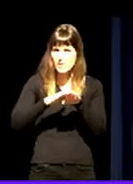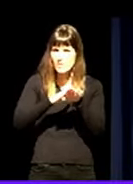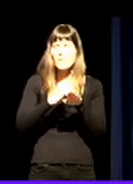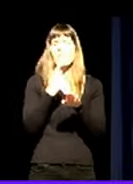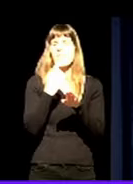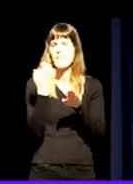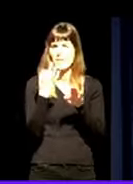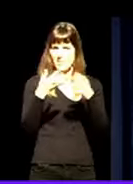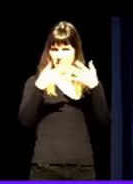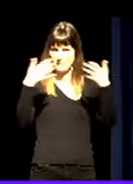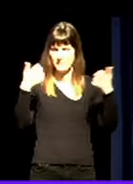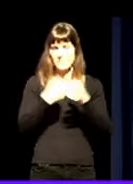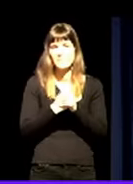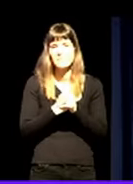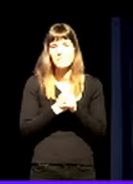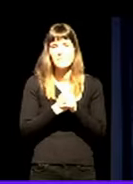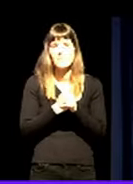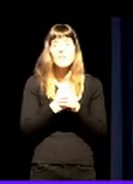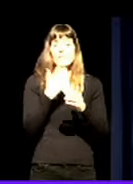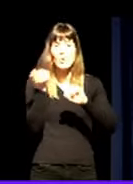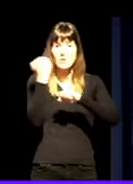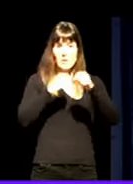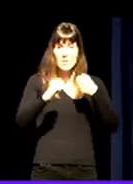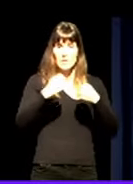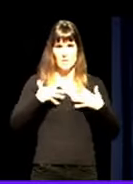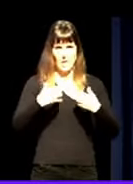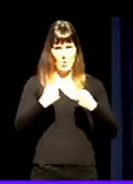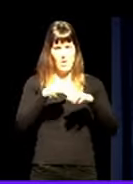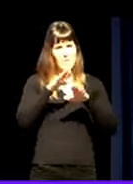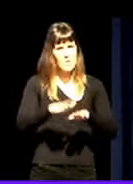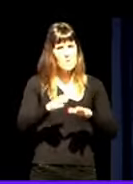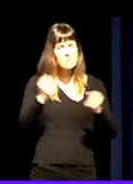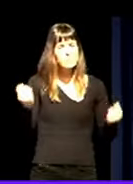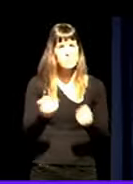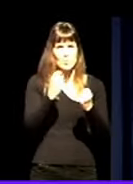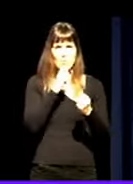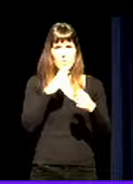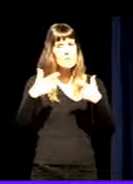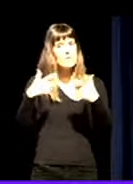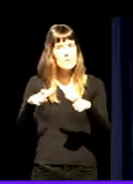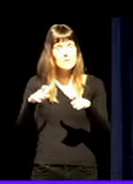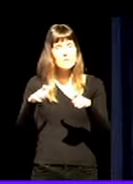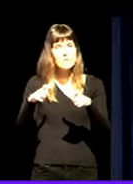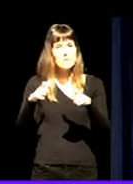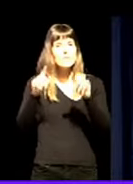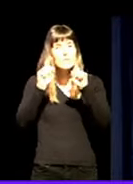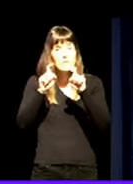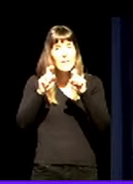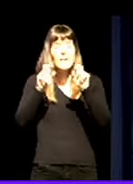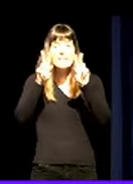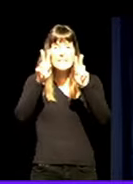Jokari dosasun garrien sustapena, osasun eskuntzan emozioen kudeak eta txartatuz.